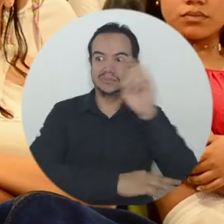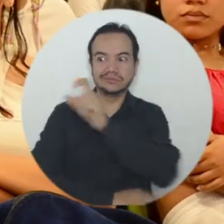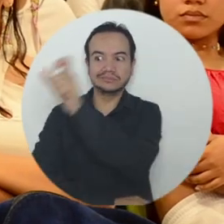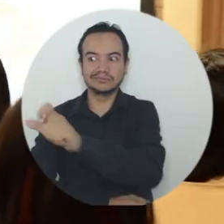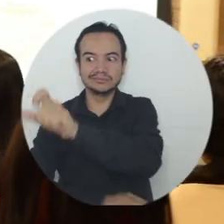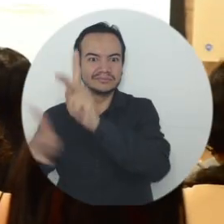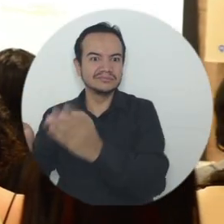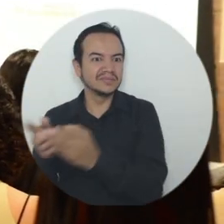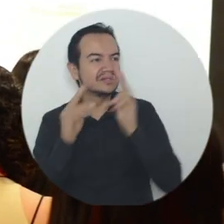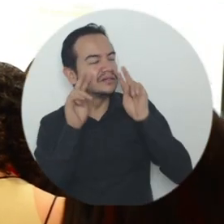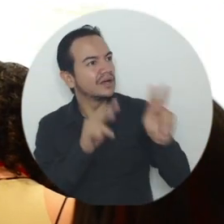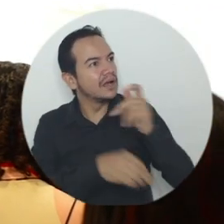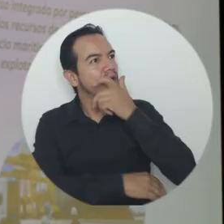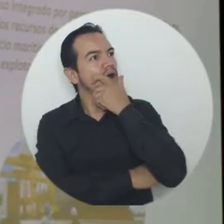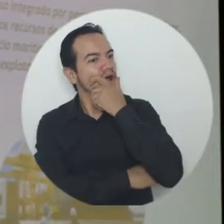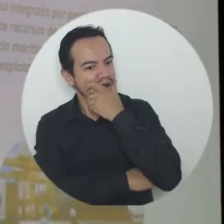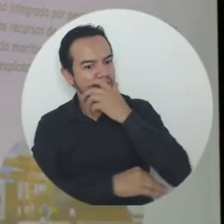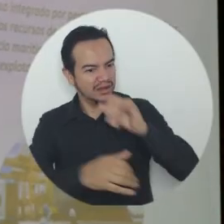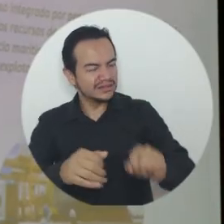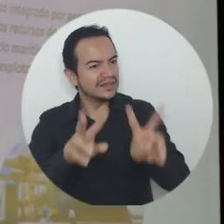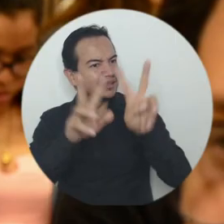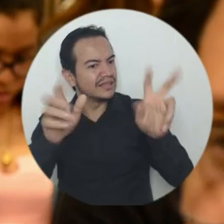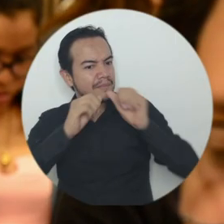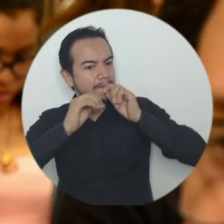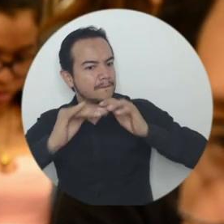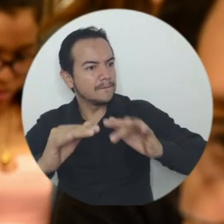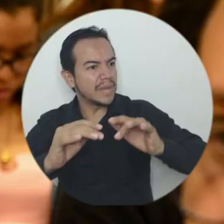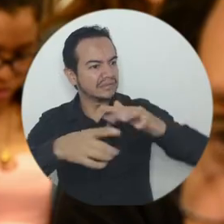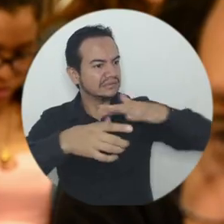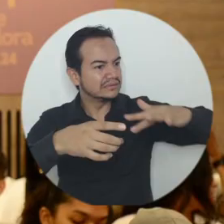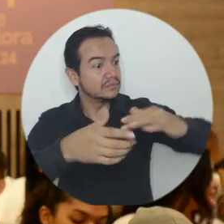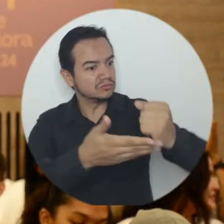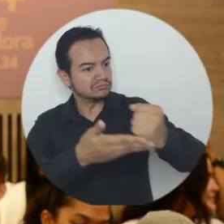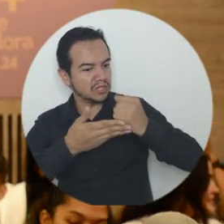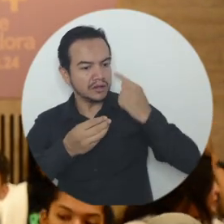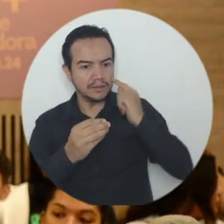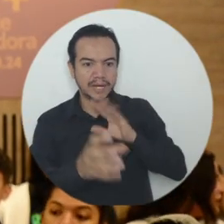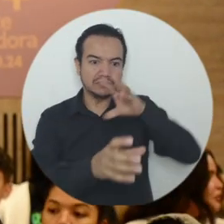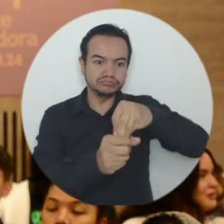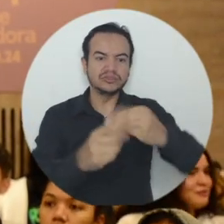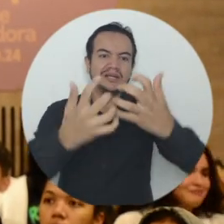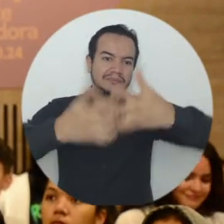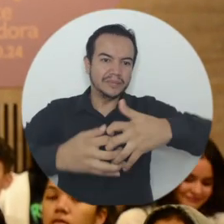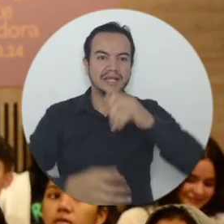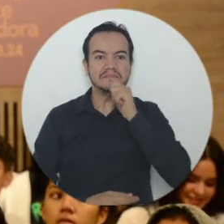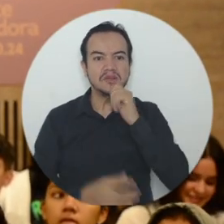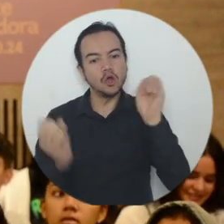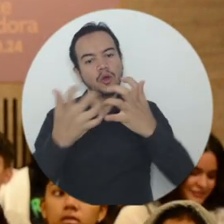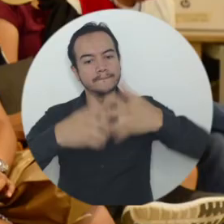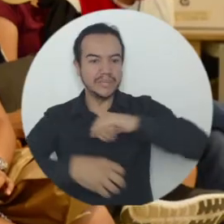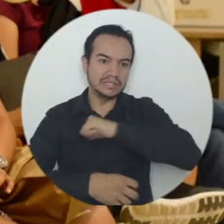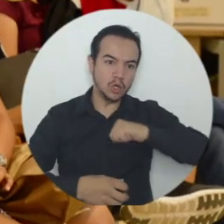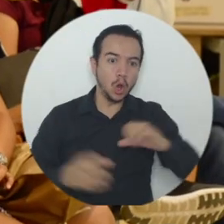escenario sirvió además para que los futuros profesionales visionen cómo a través del entorno marítimo pueden desempeñarse laboralmente en el